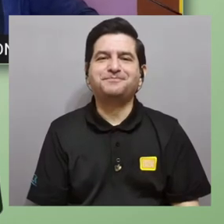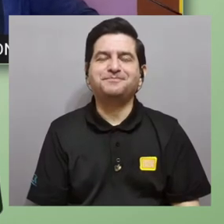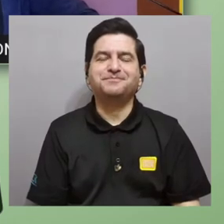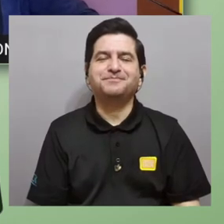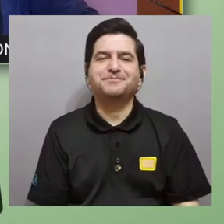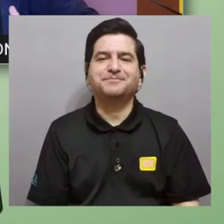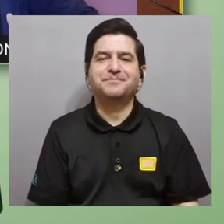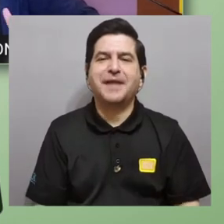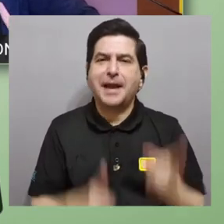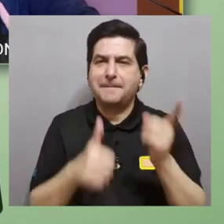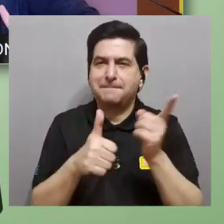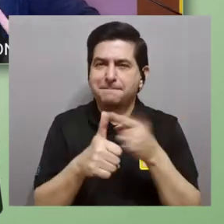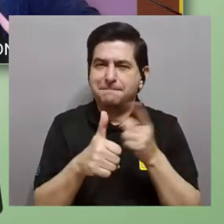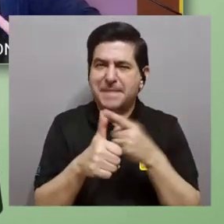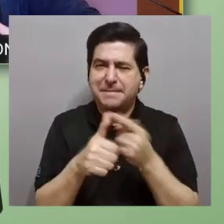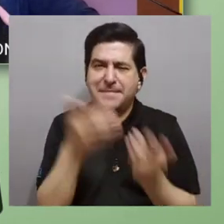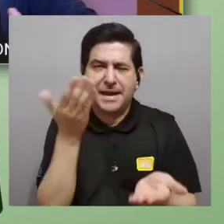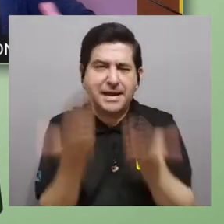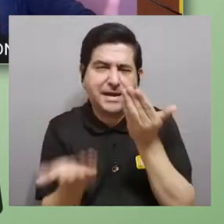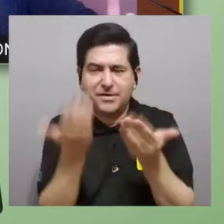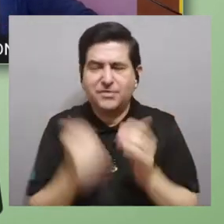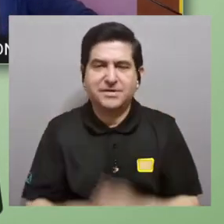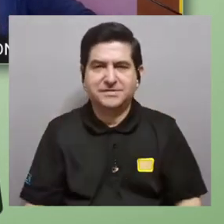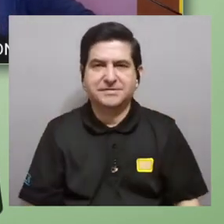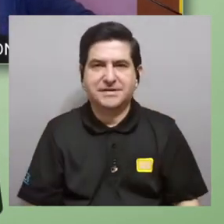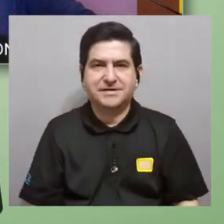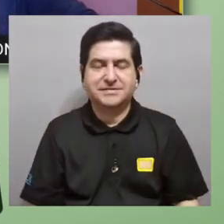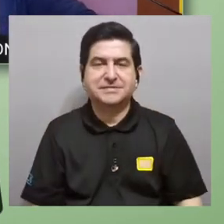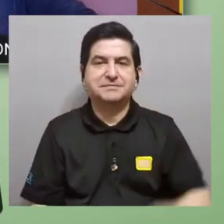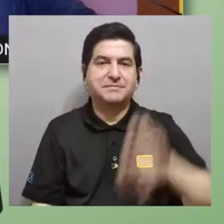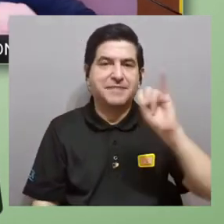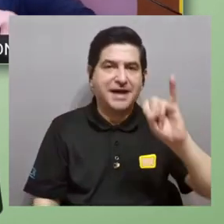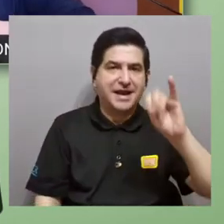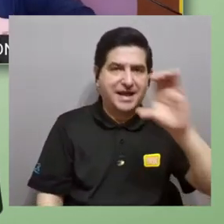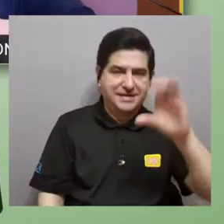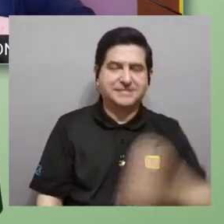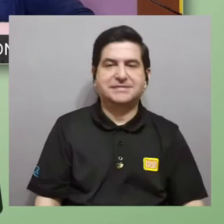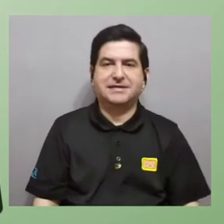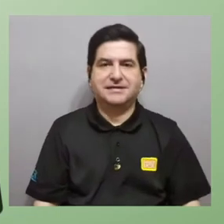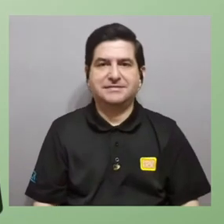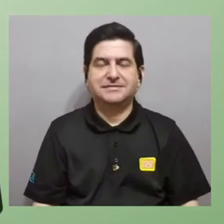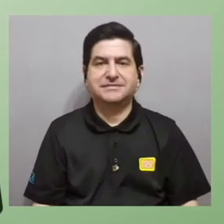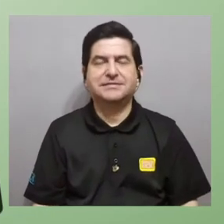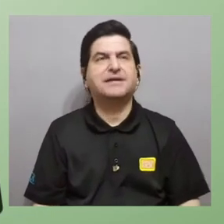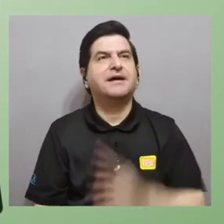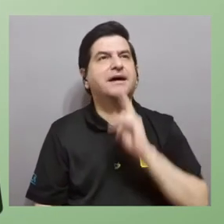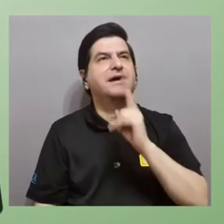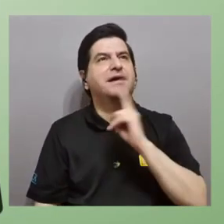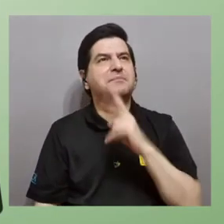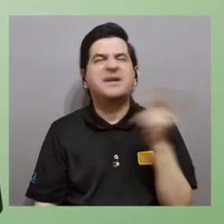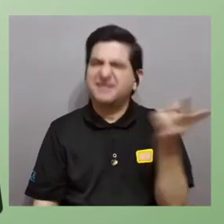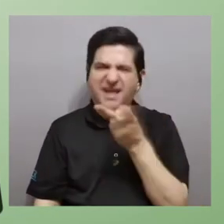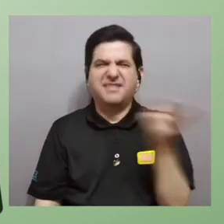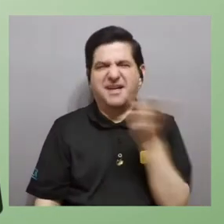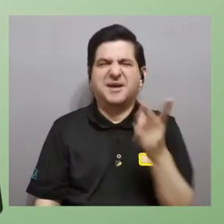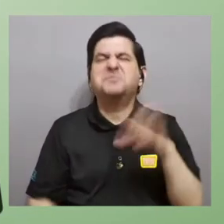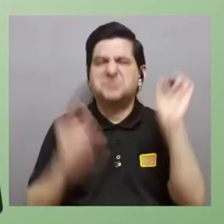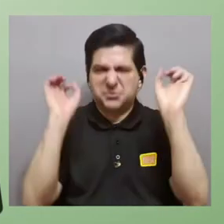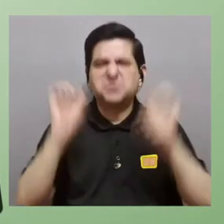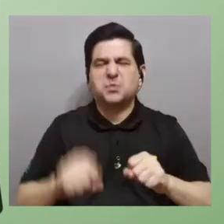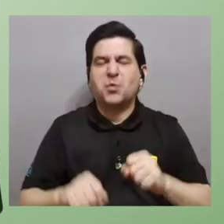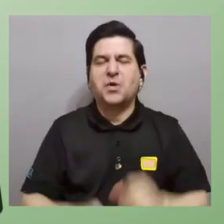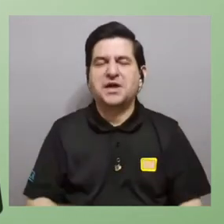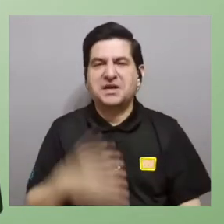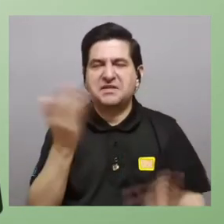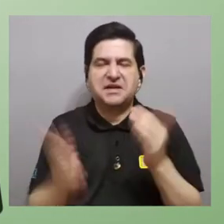bueno la primera sería para don Isaac en el hecho bueno realmente es para los dos se puede